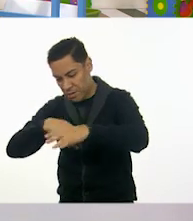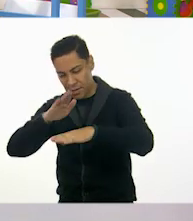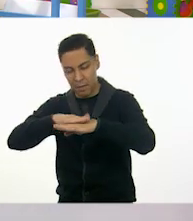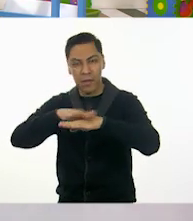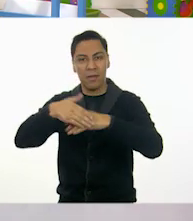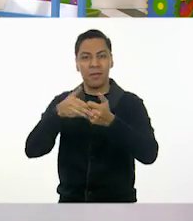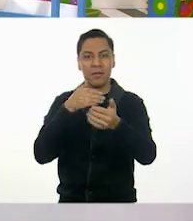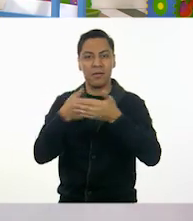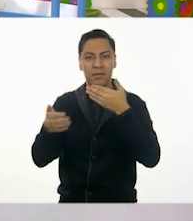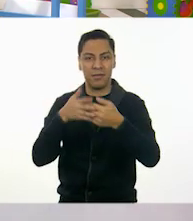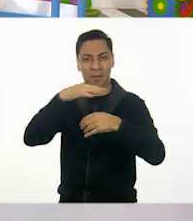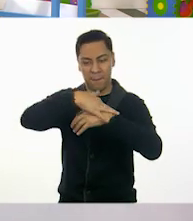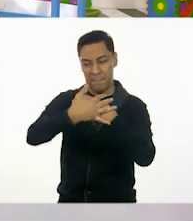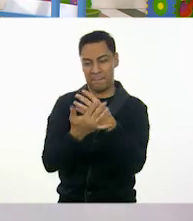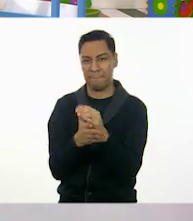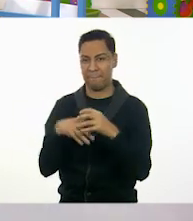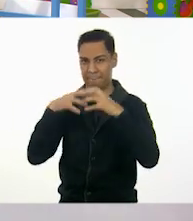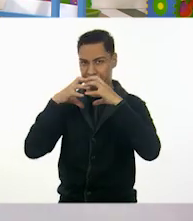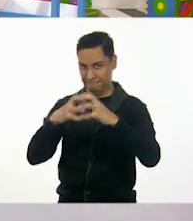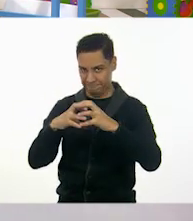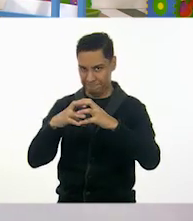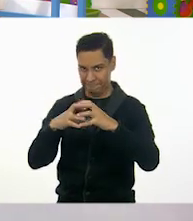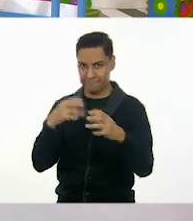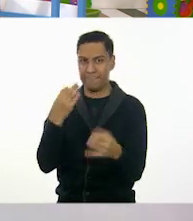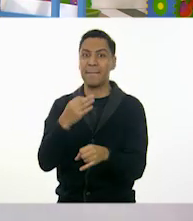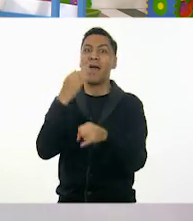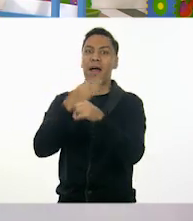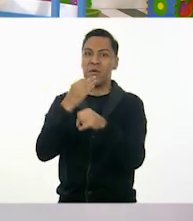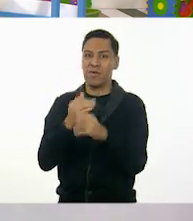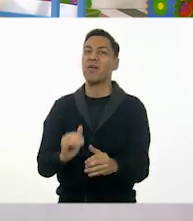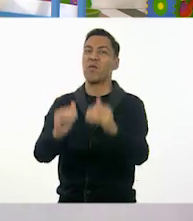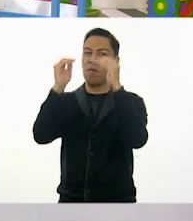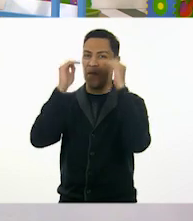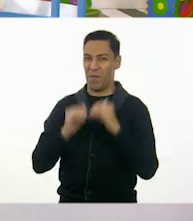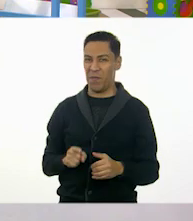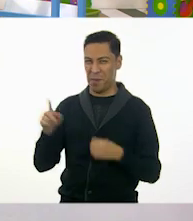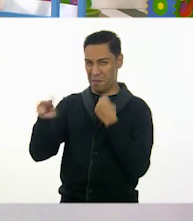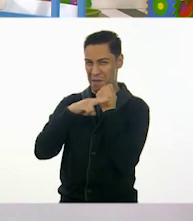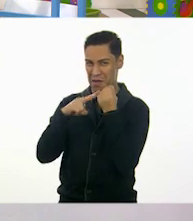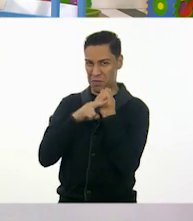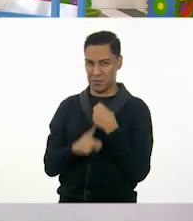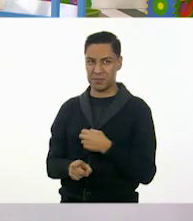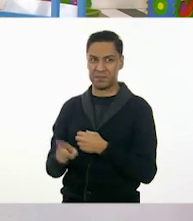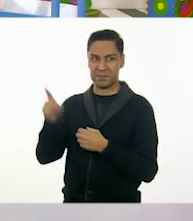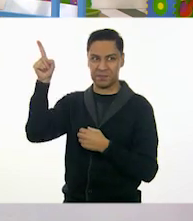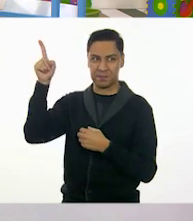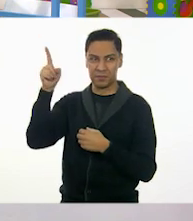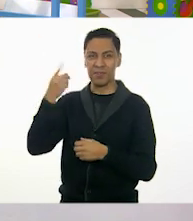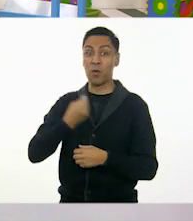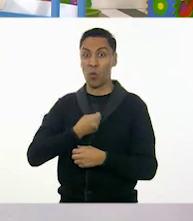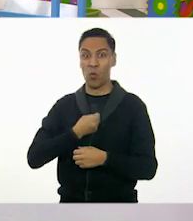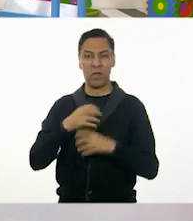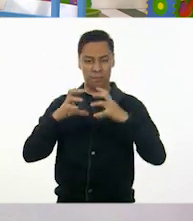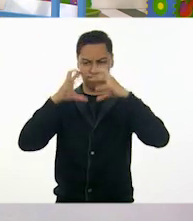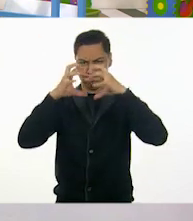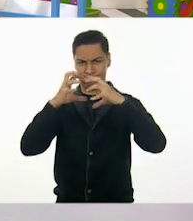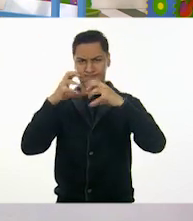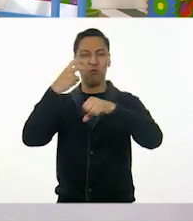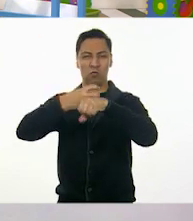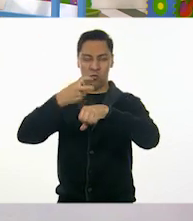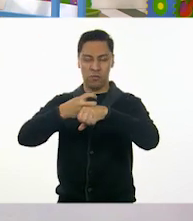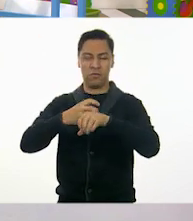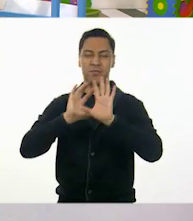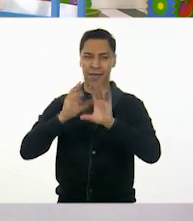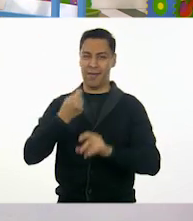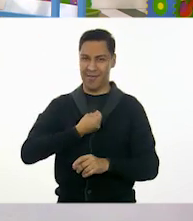Ok. Mira, ahora vamos a jugar con los conos. Ven. Mira, este ya tiene resistencia, ¿verdad? Exacto. Ahora